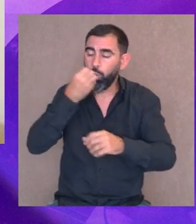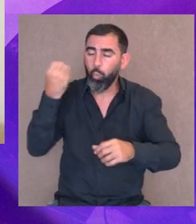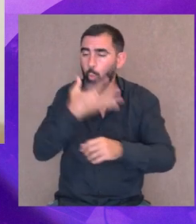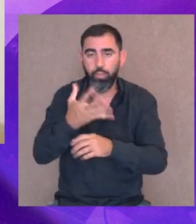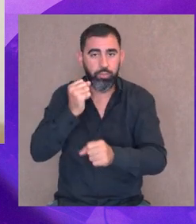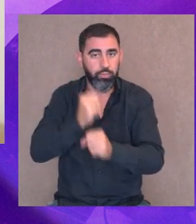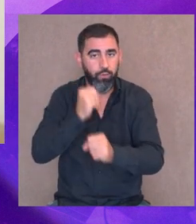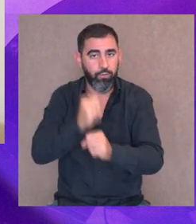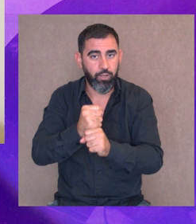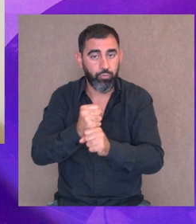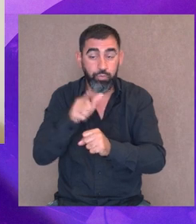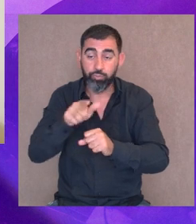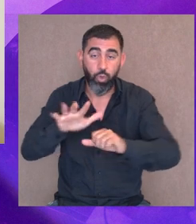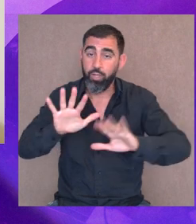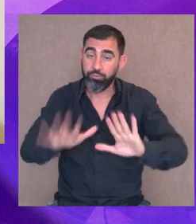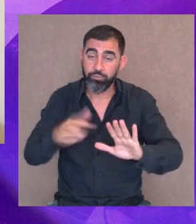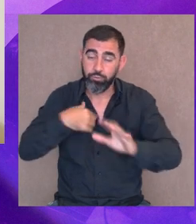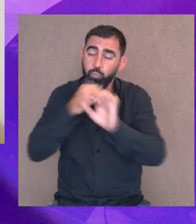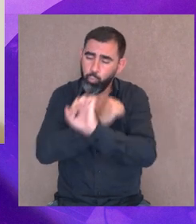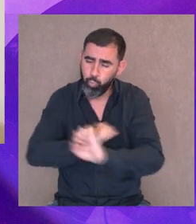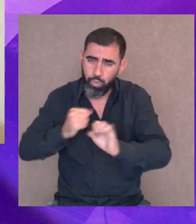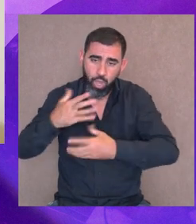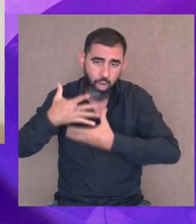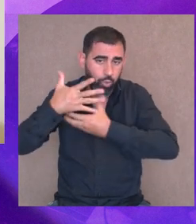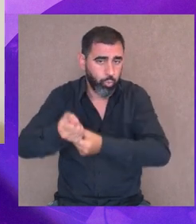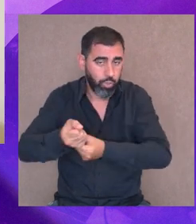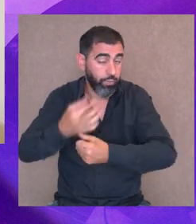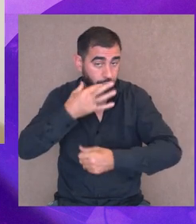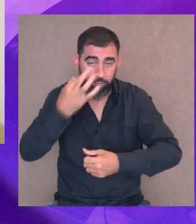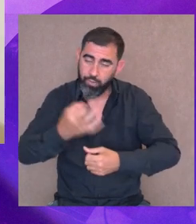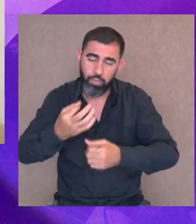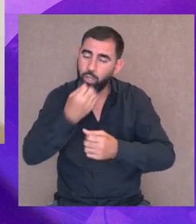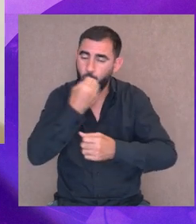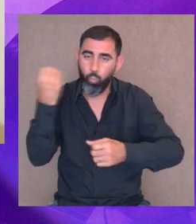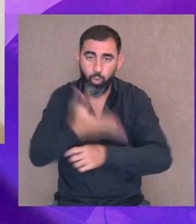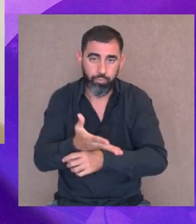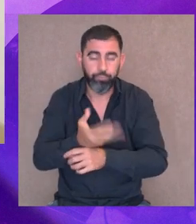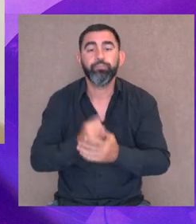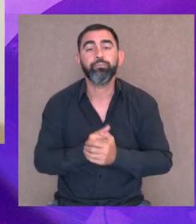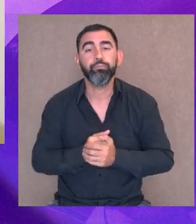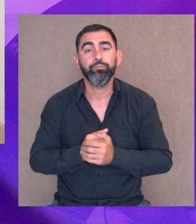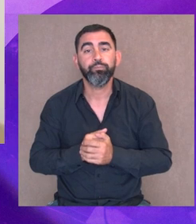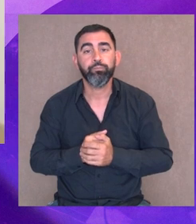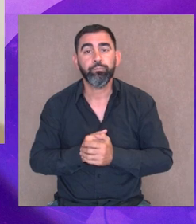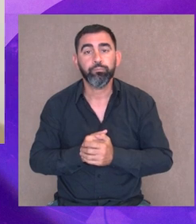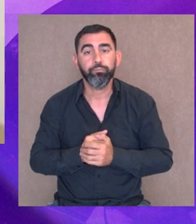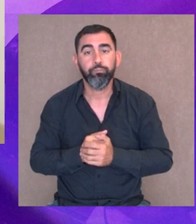una gran labor y de eso se trata y en lo que podamos ayudar estamos a las órdenes siempre,